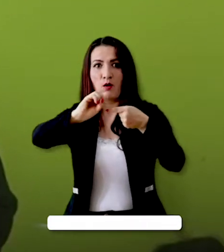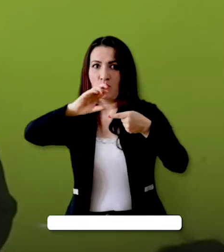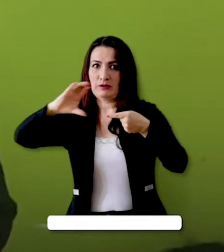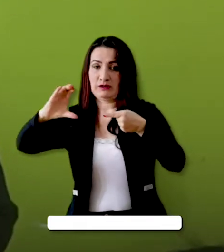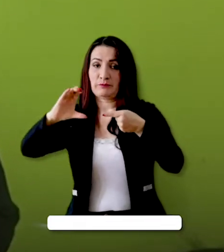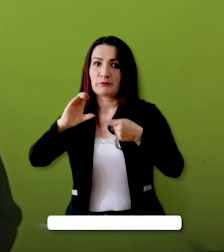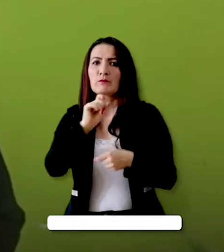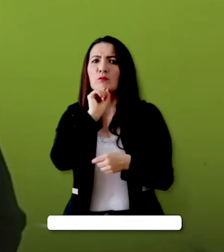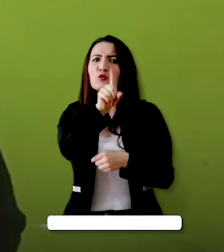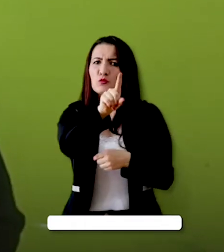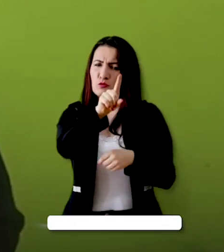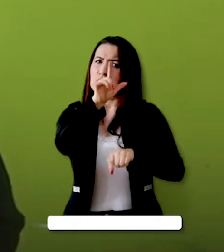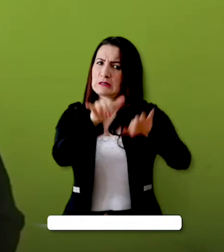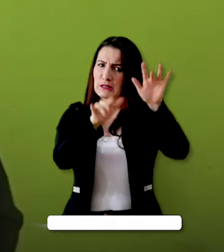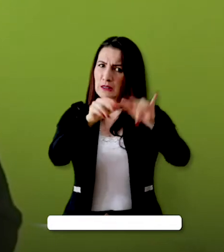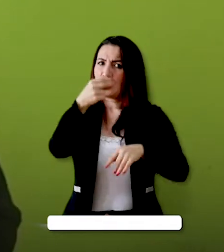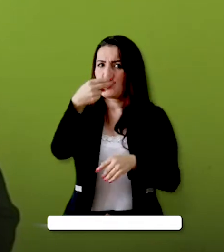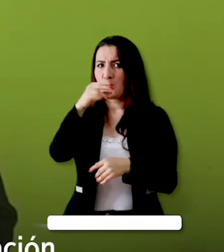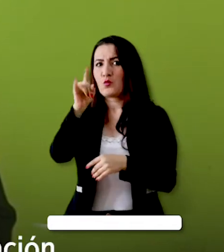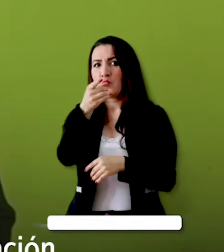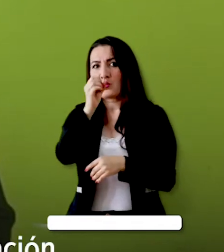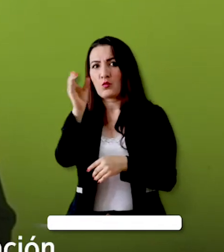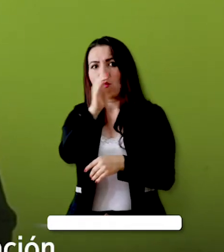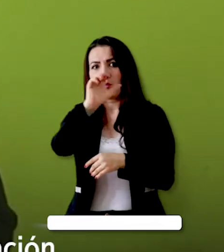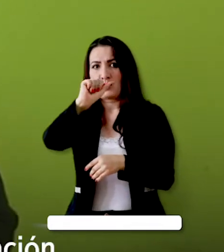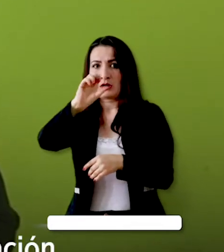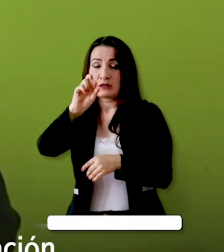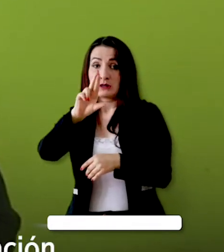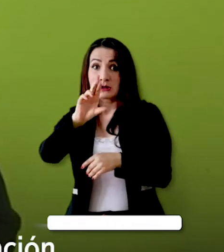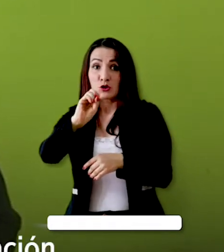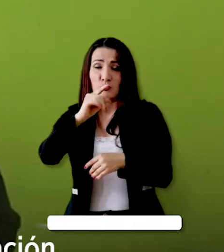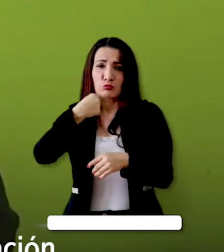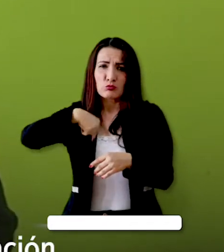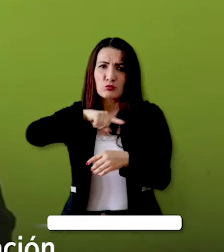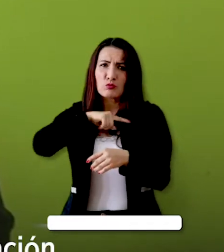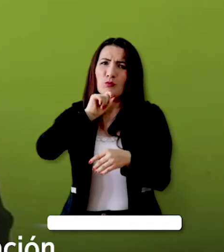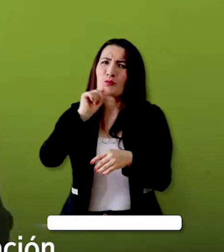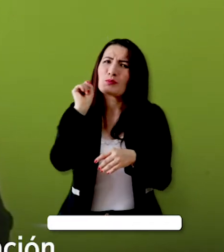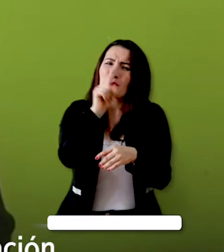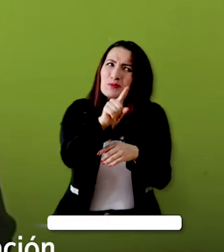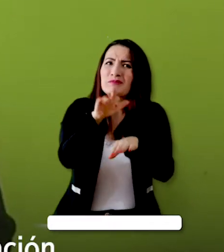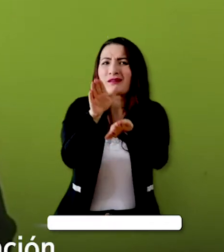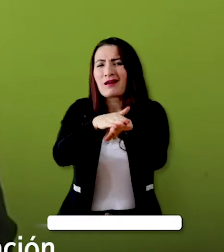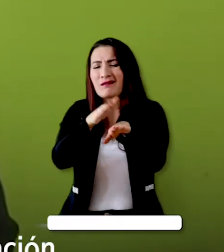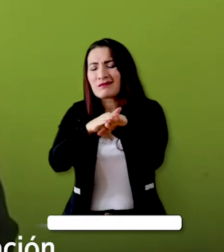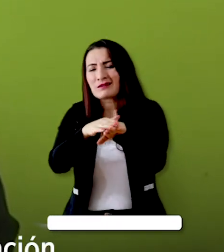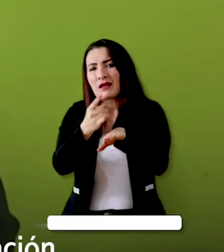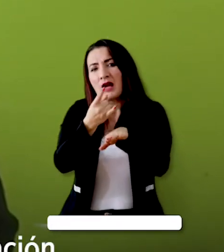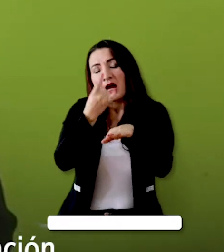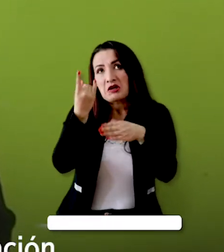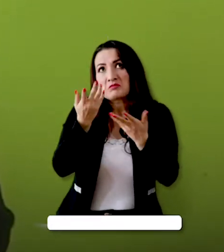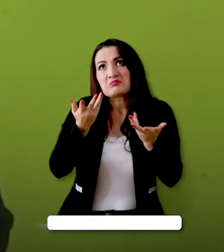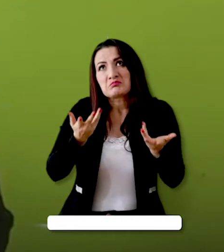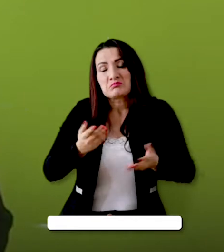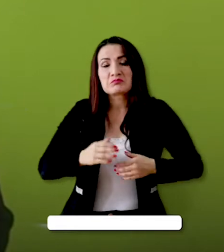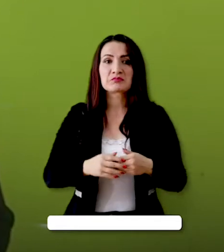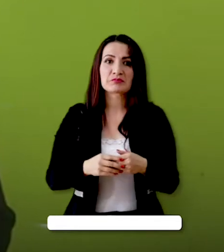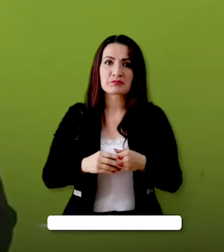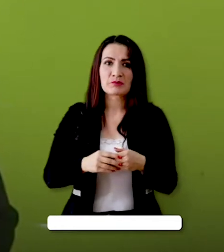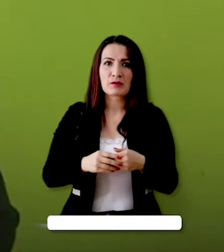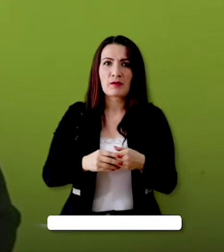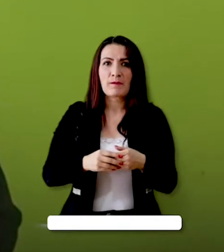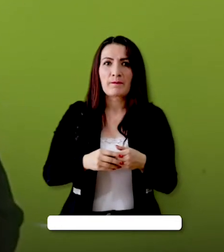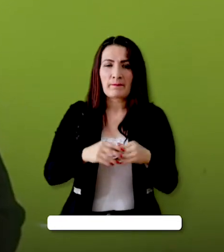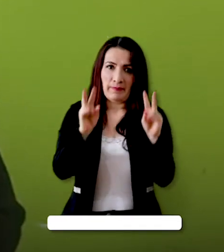Señor secretario Hugo Acero, nuestra solicitud, requerimiento, invitación es